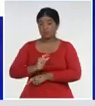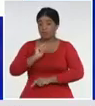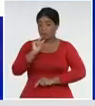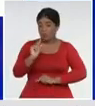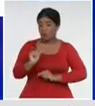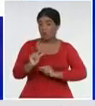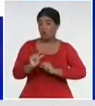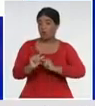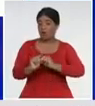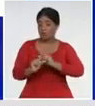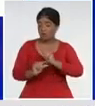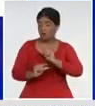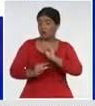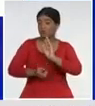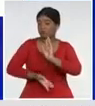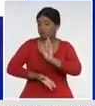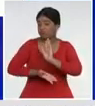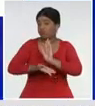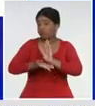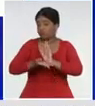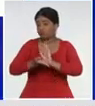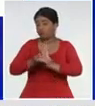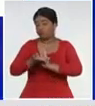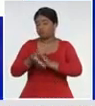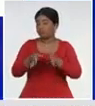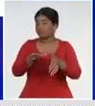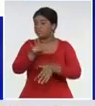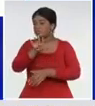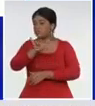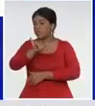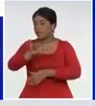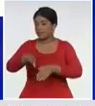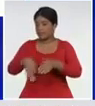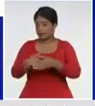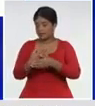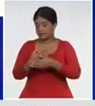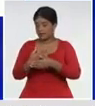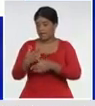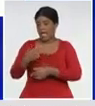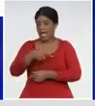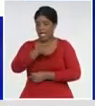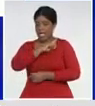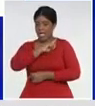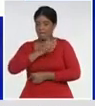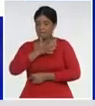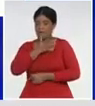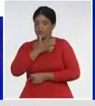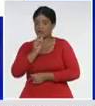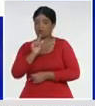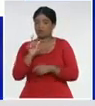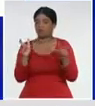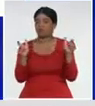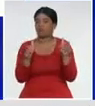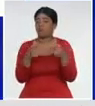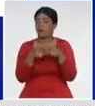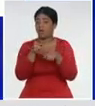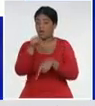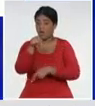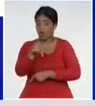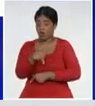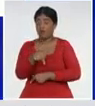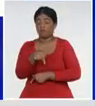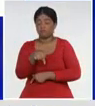o 6 días, parece, que ayer, iba a disminuir, sin embargo, hoy, un número de casos, muy